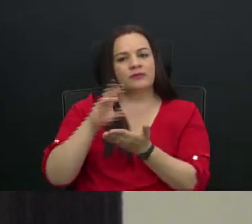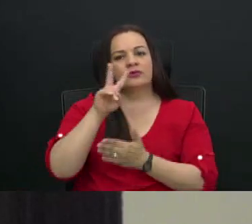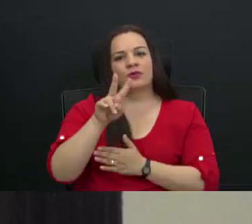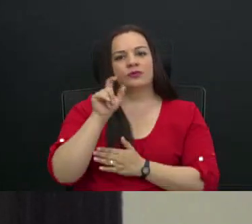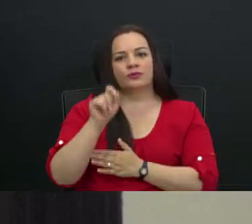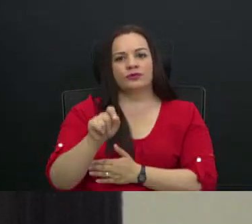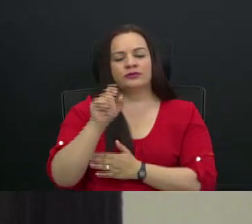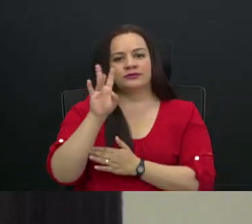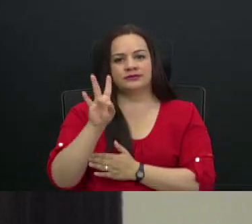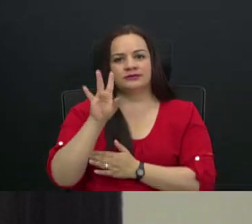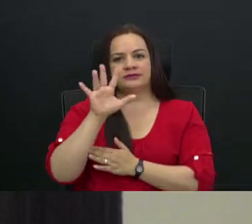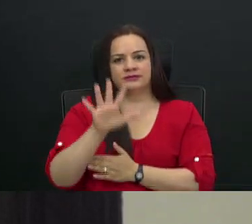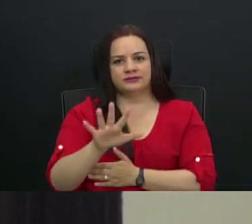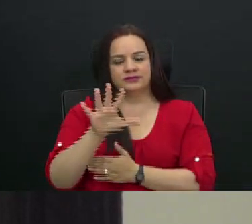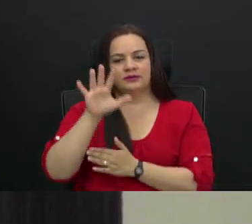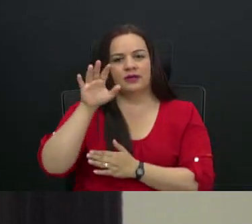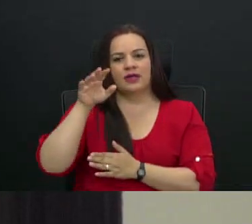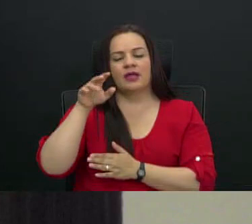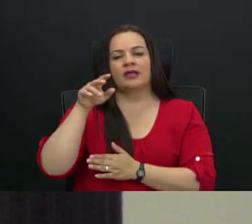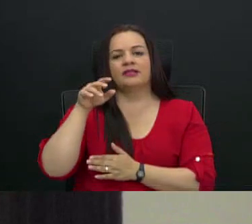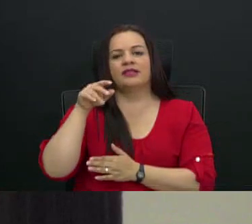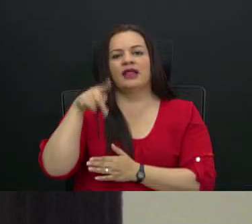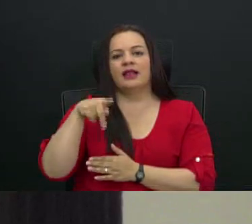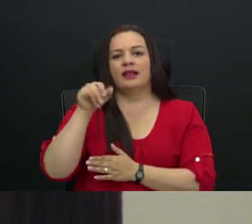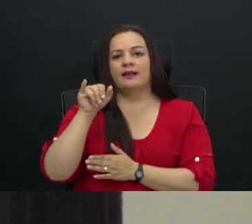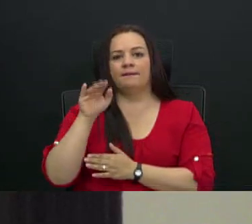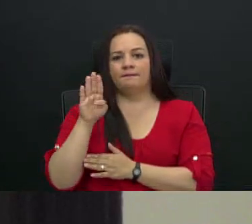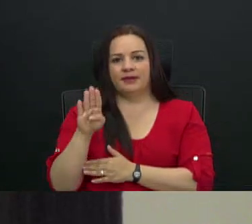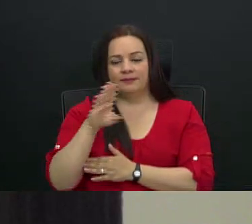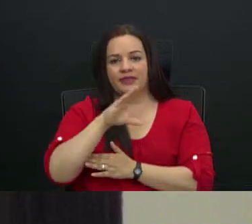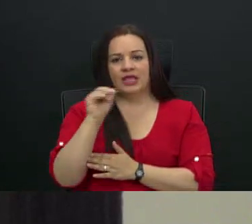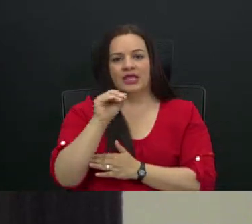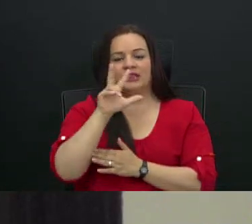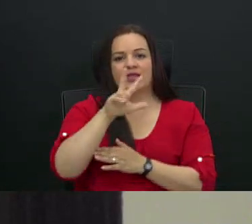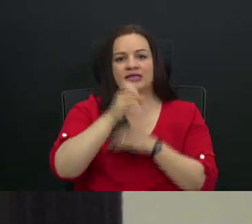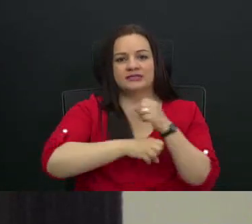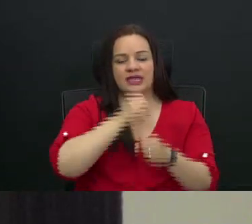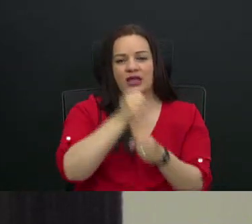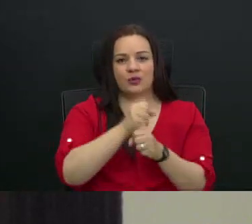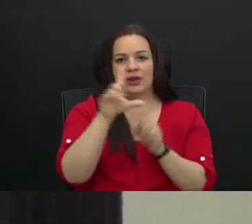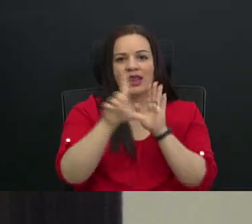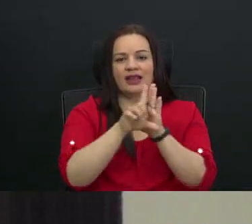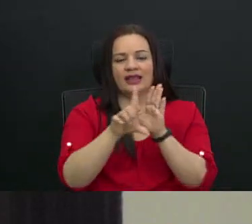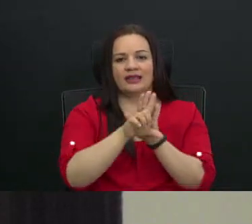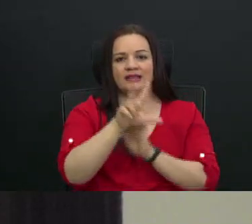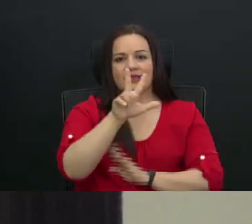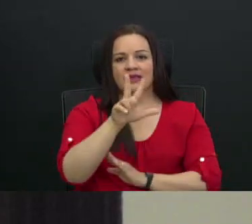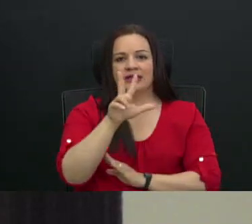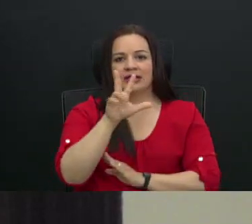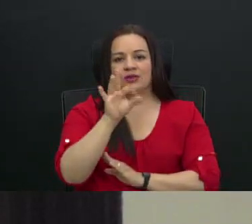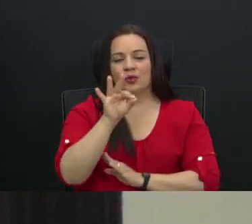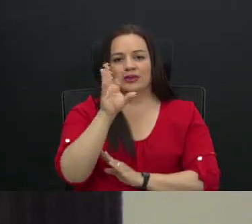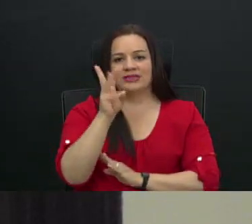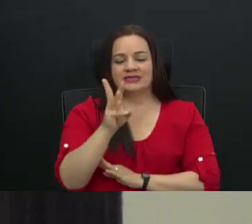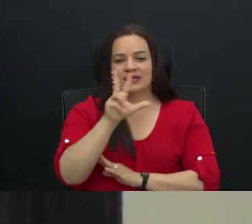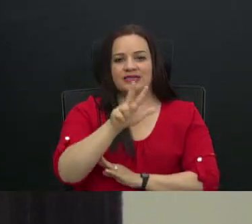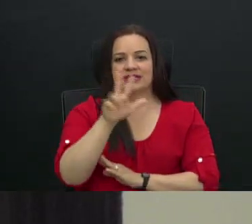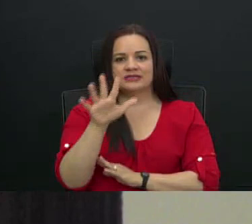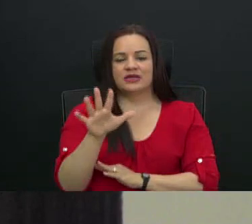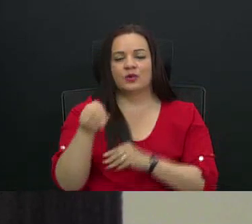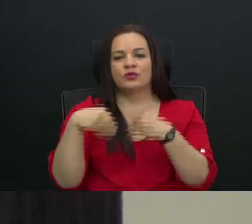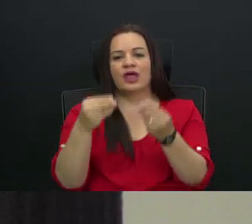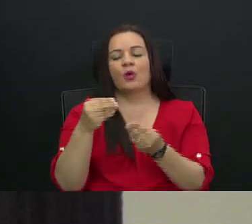sobre 3 años. Cuando la ley 9635 da un rendimiento de solo 1.75 y ese 2